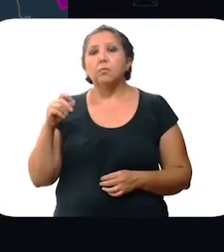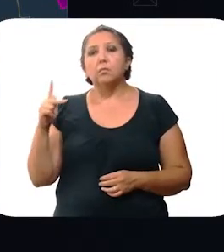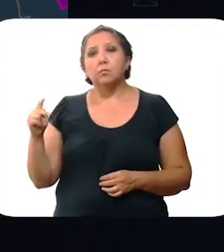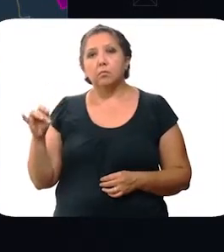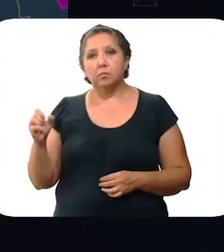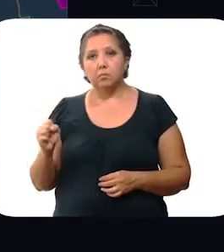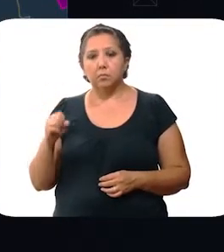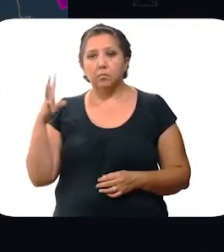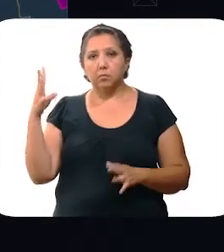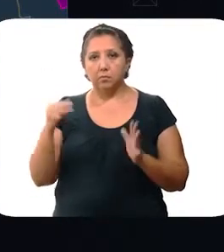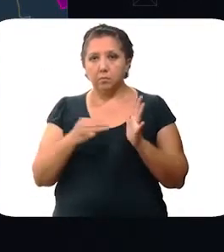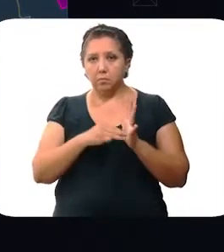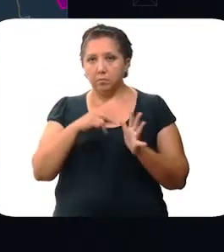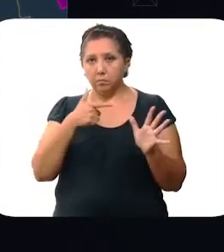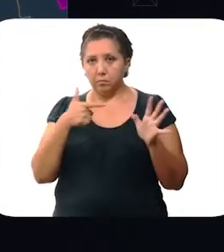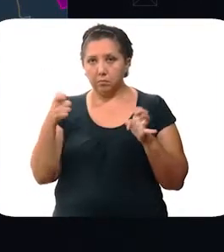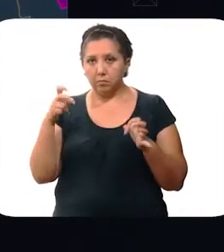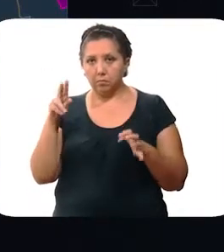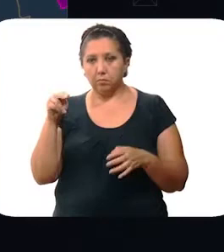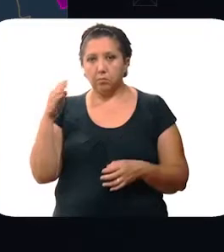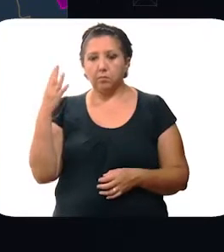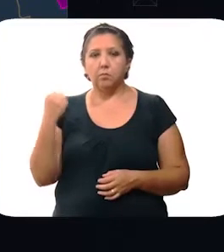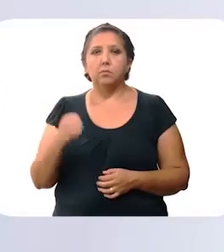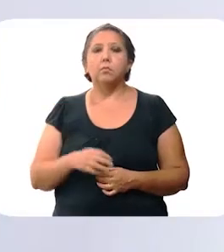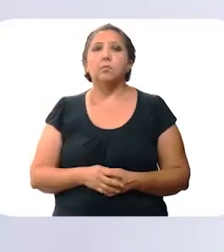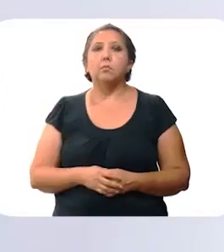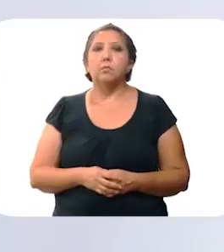en la zona poniente 4.789.